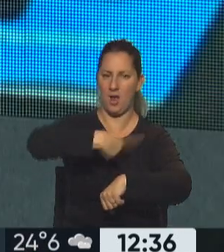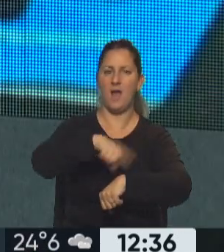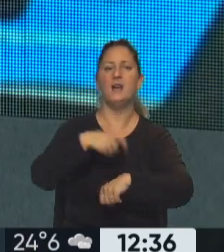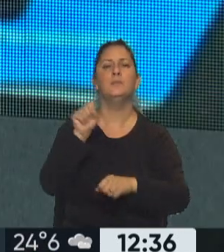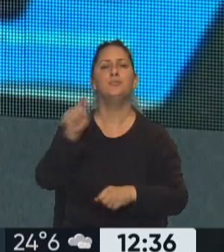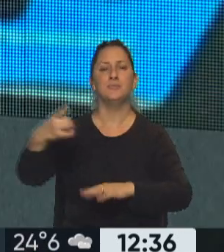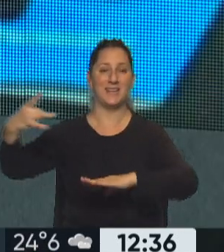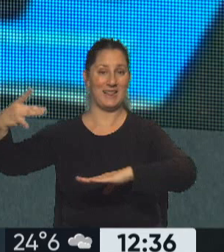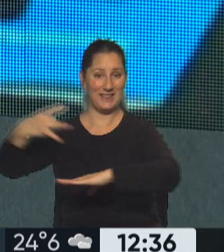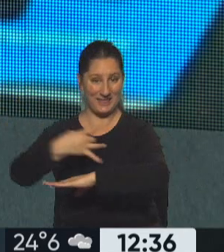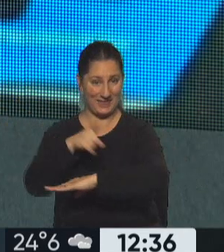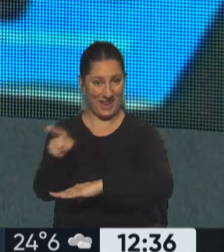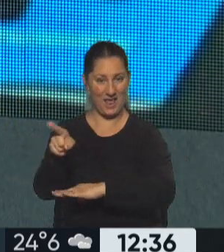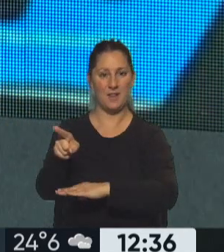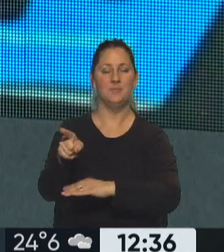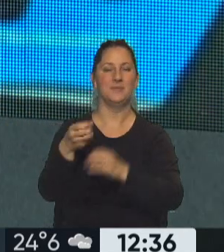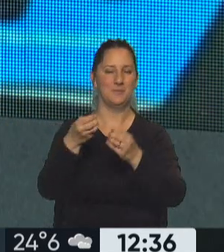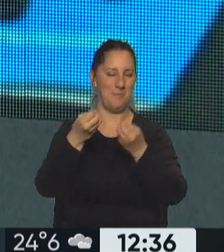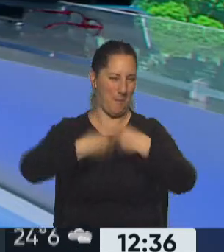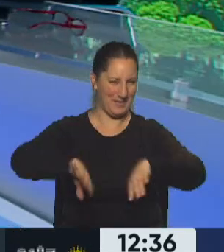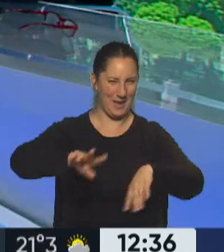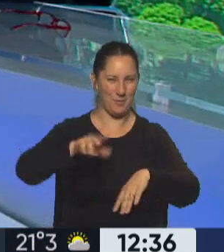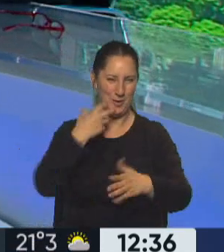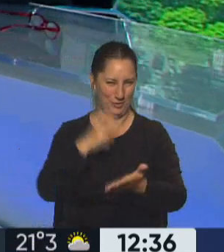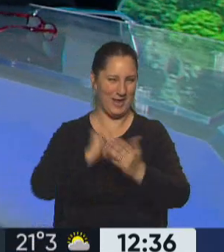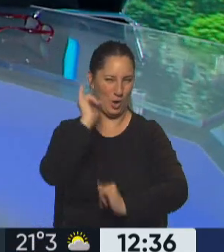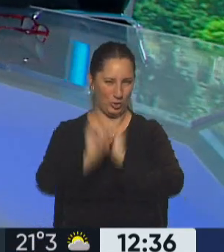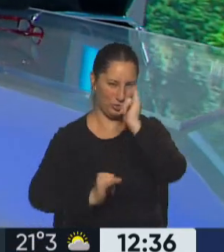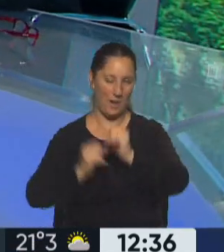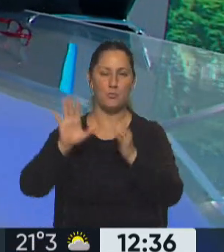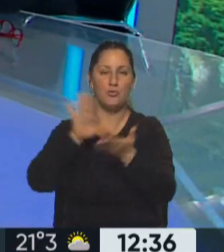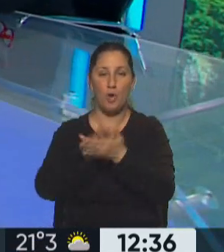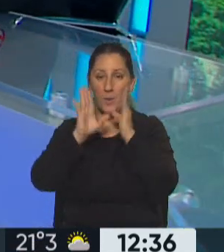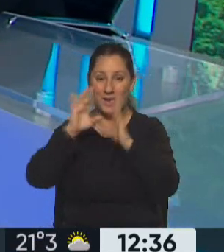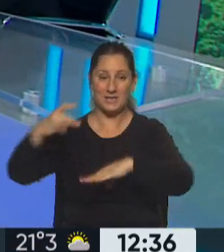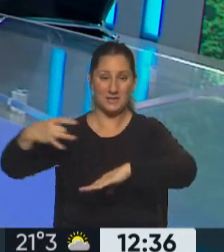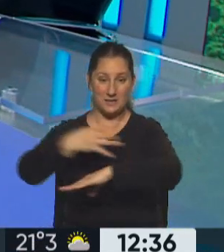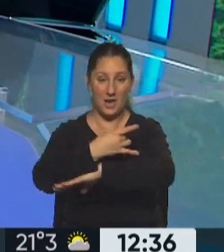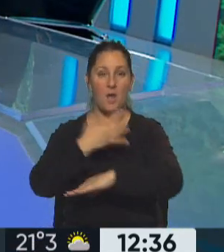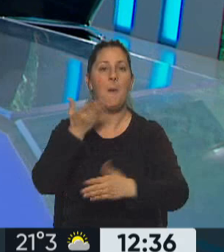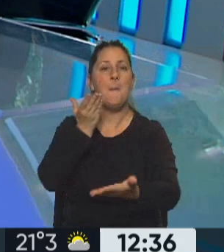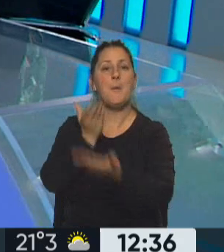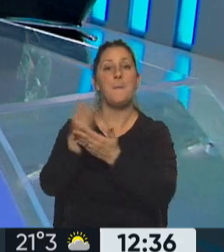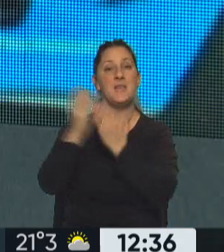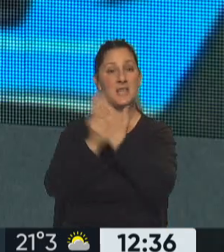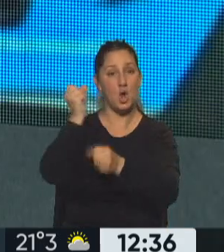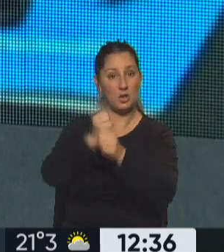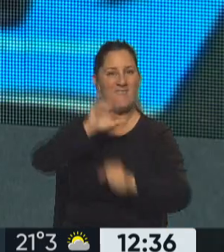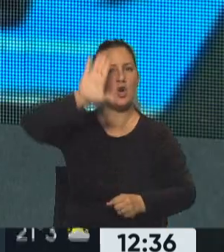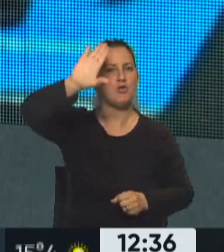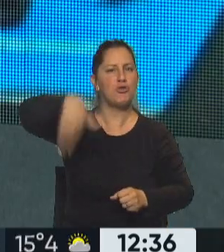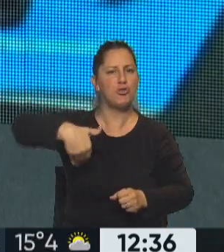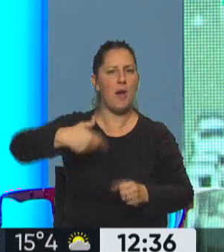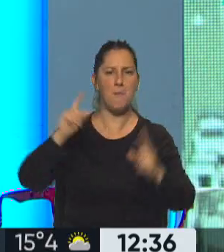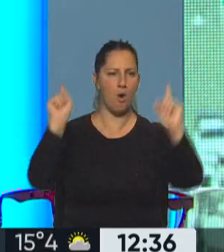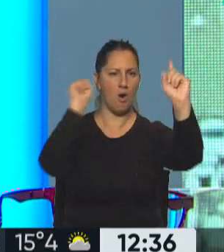ferroviarios hay que destacar, lo decíamos, ni bien empezamos esta segunda edición de noticias, que fue emitida la conciliación obligatoria por parte del Ministerio de Trabajo y no